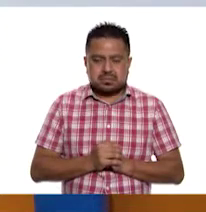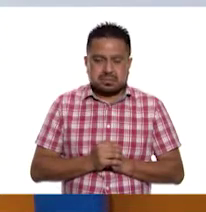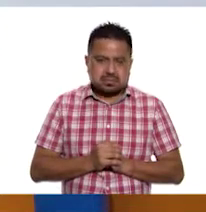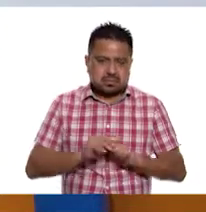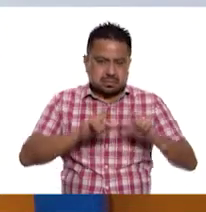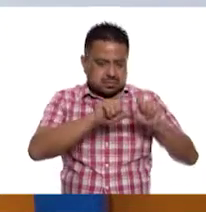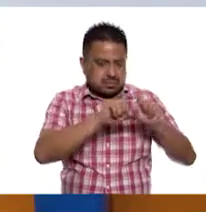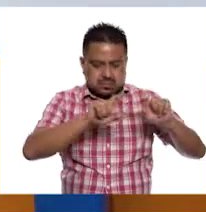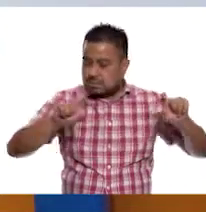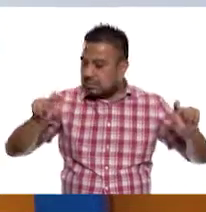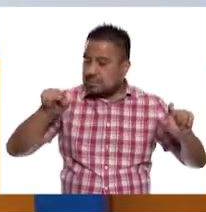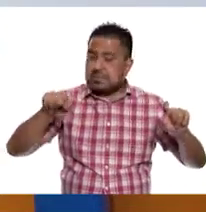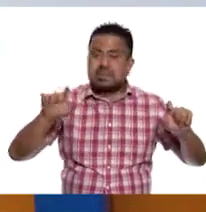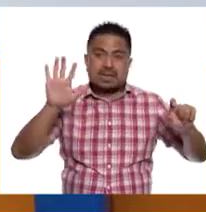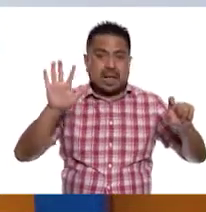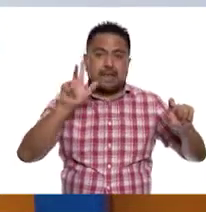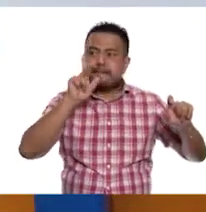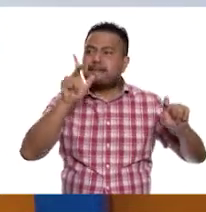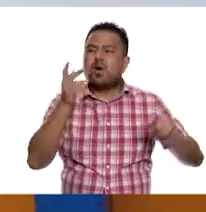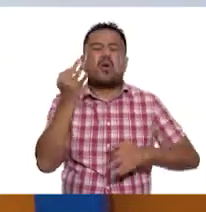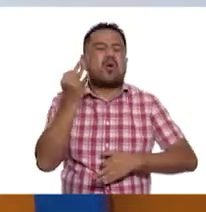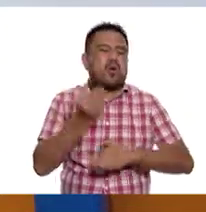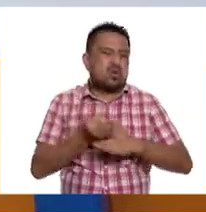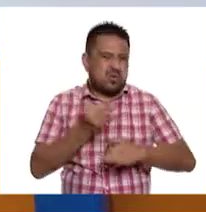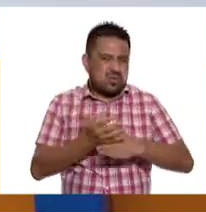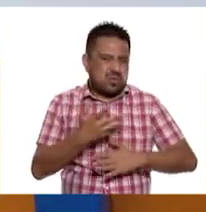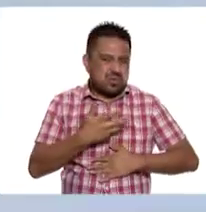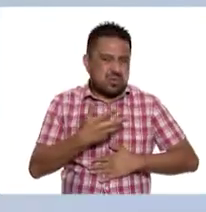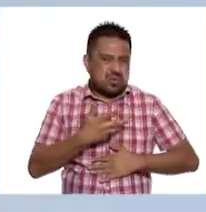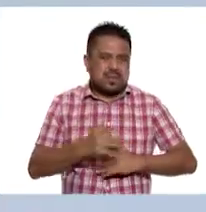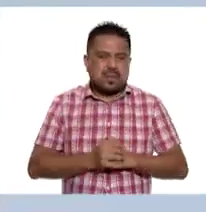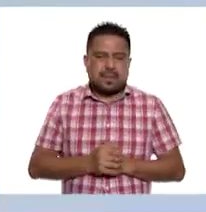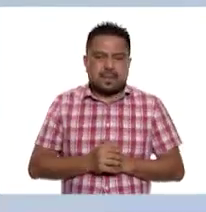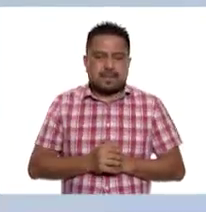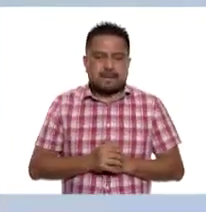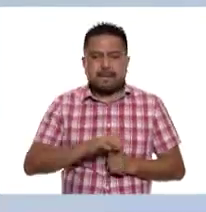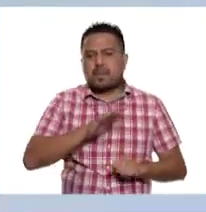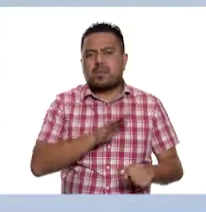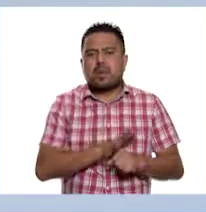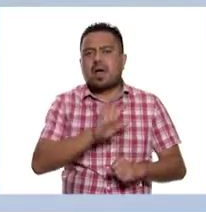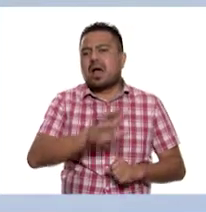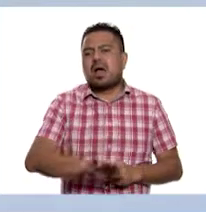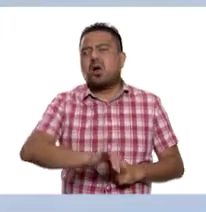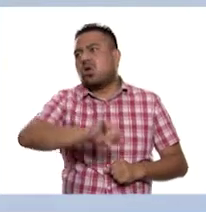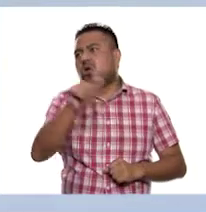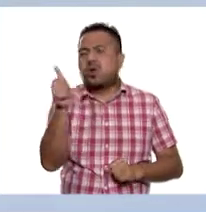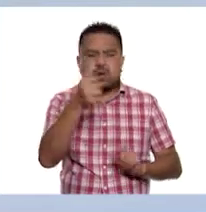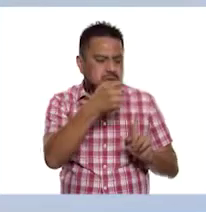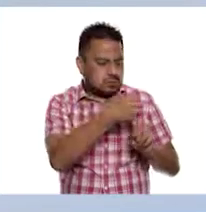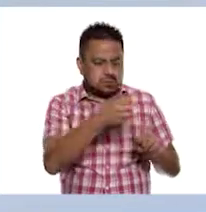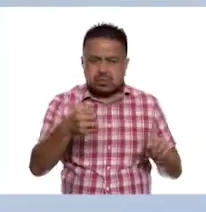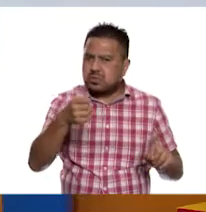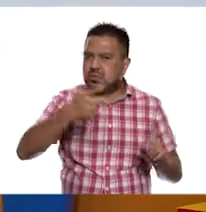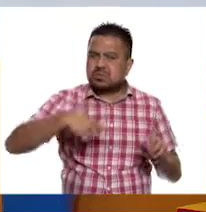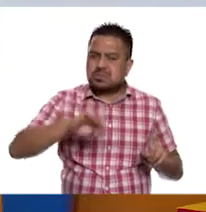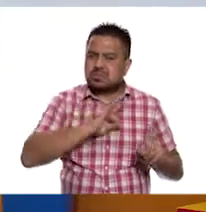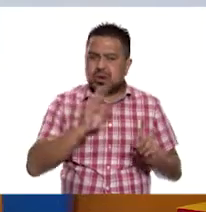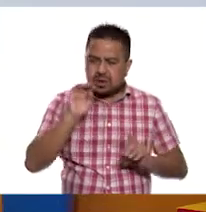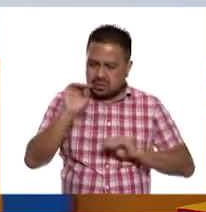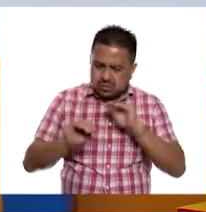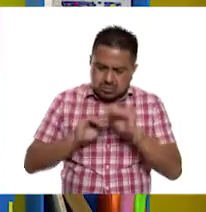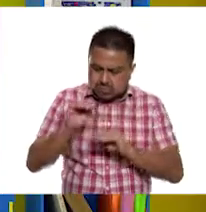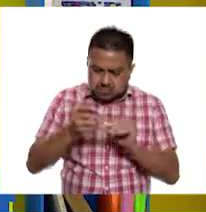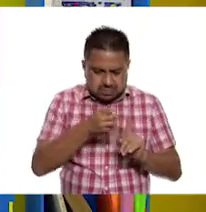estas cinco palabras que tenemos aquí, ¿qué otra oración podemos formar?